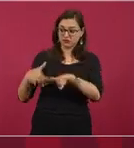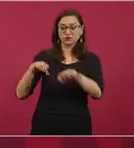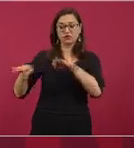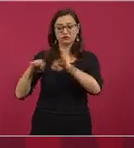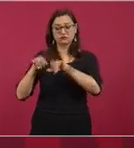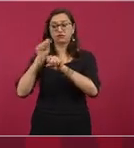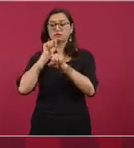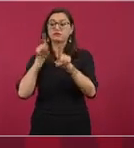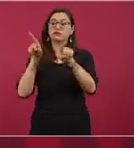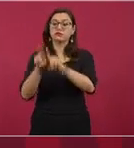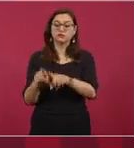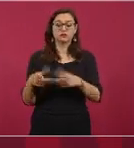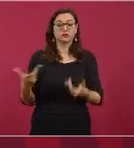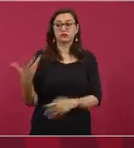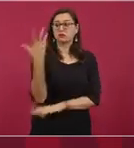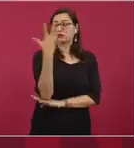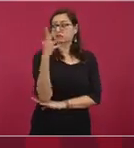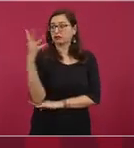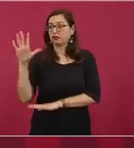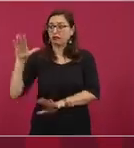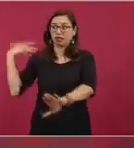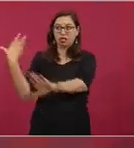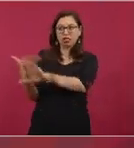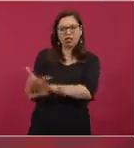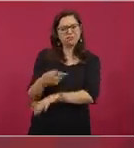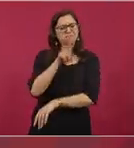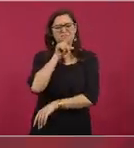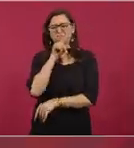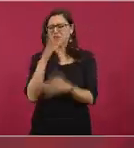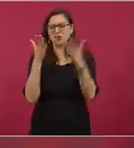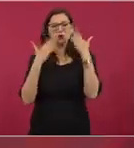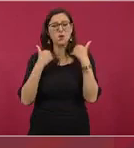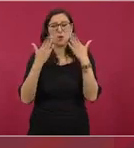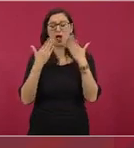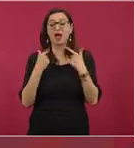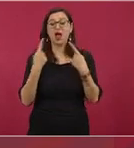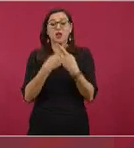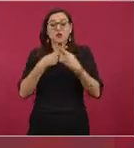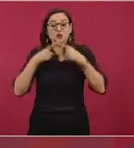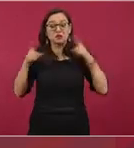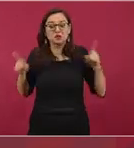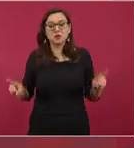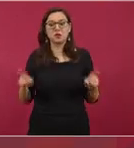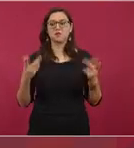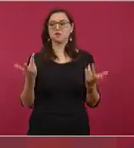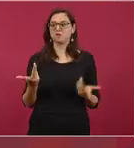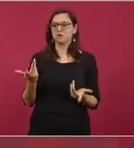se busca es que se conozca la riqueza natural del sureste.